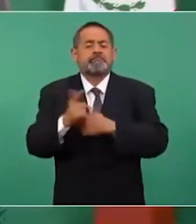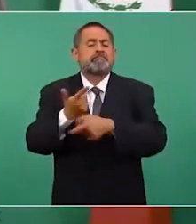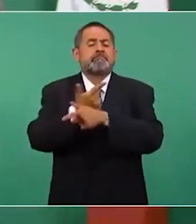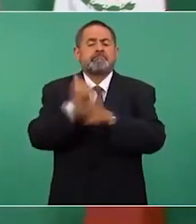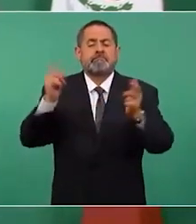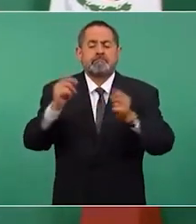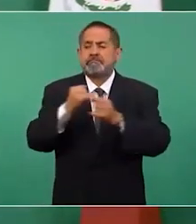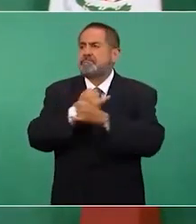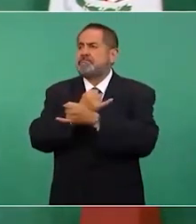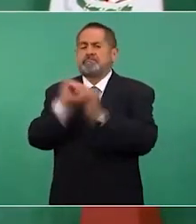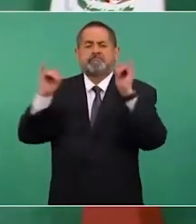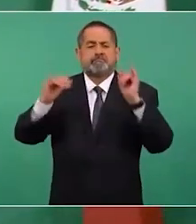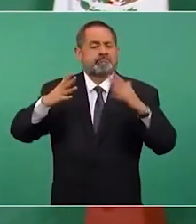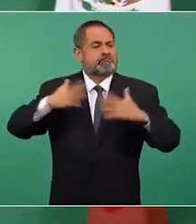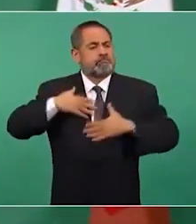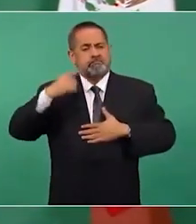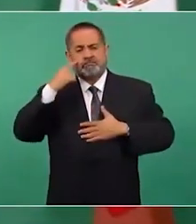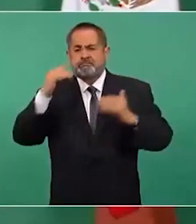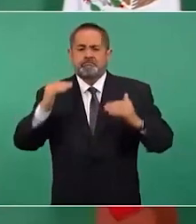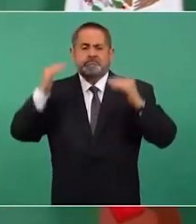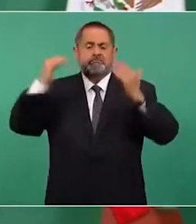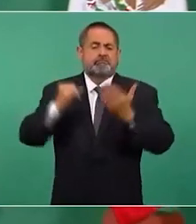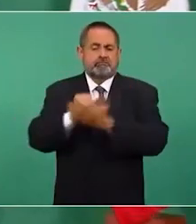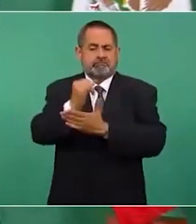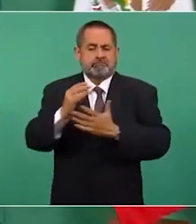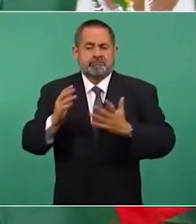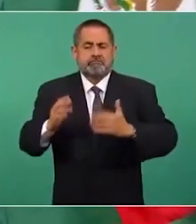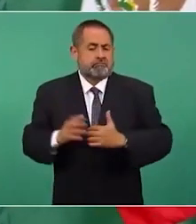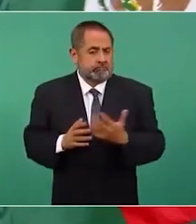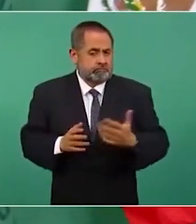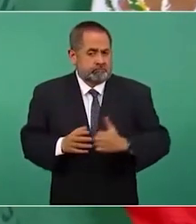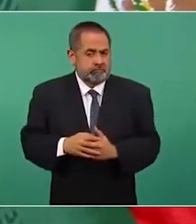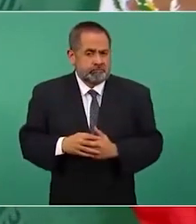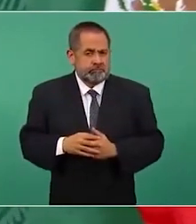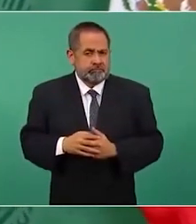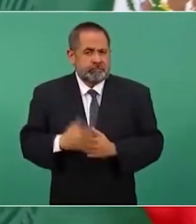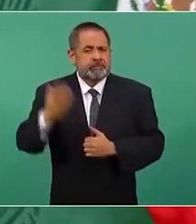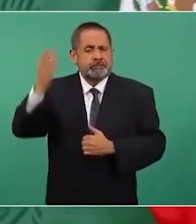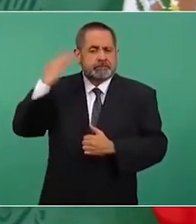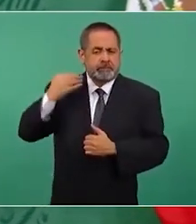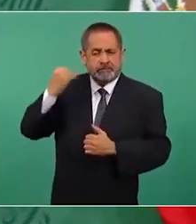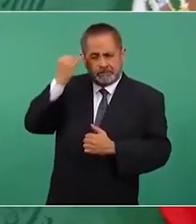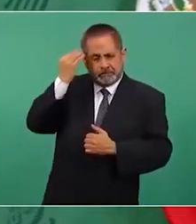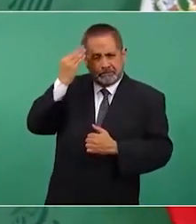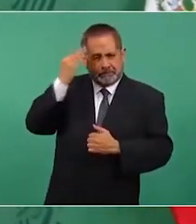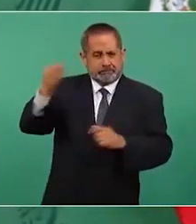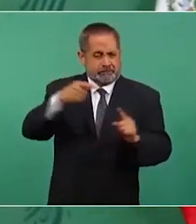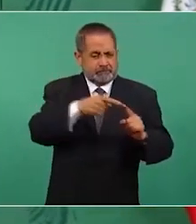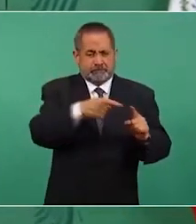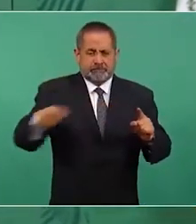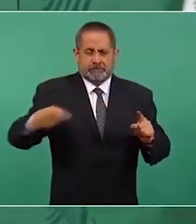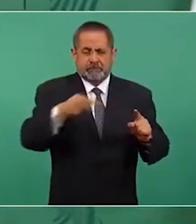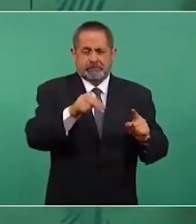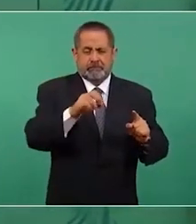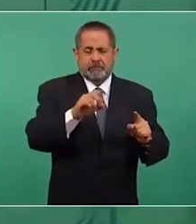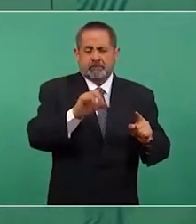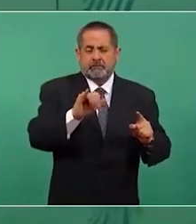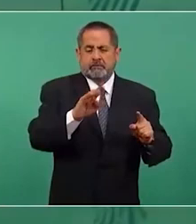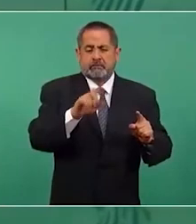independiente soberano si antes sobre todo en el periodo neoliberal ninguneaban